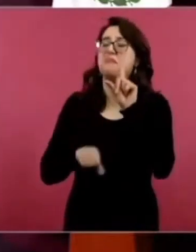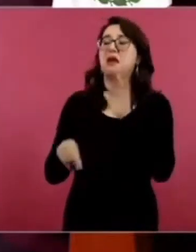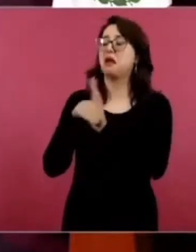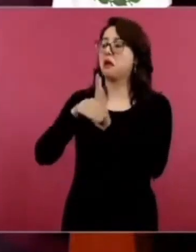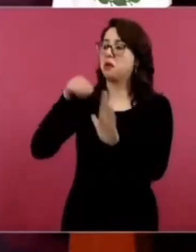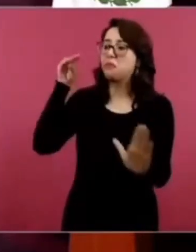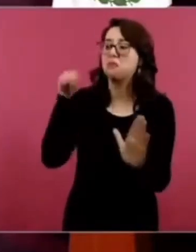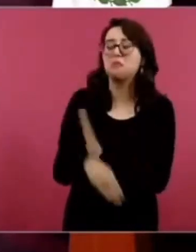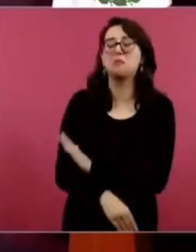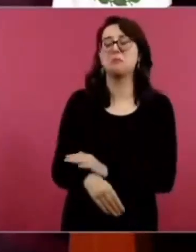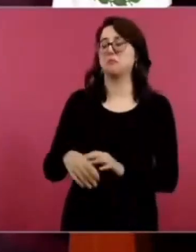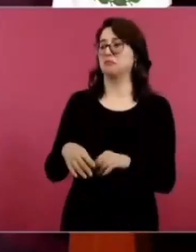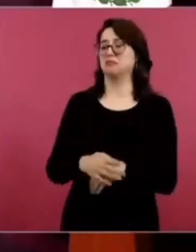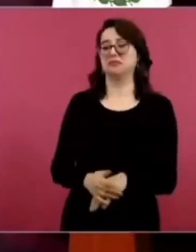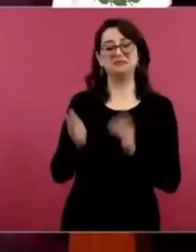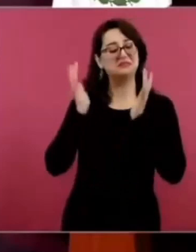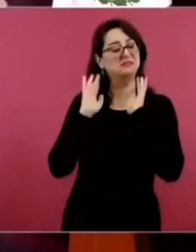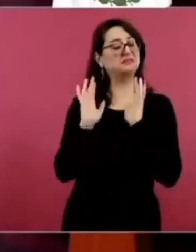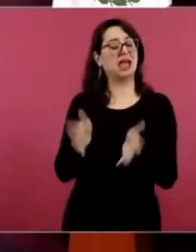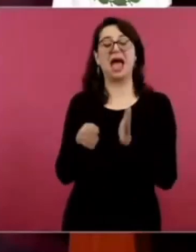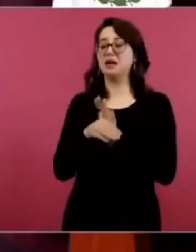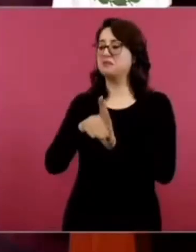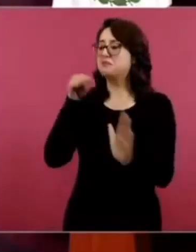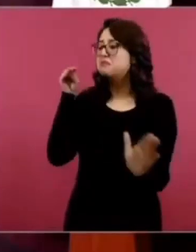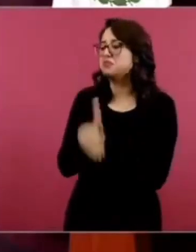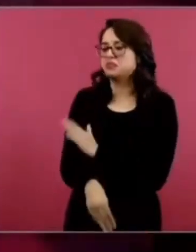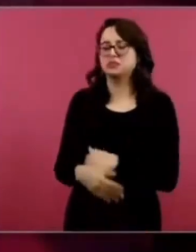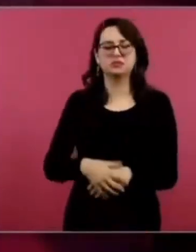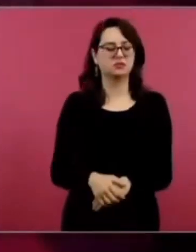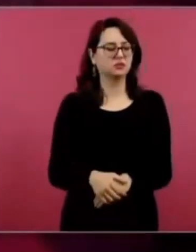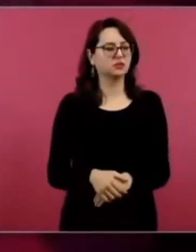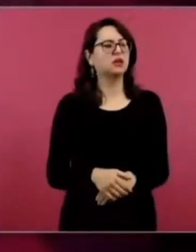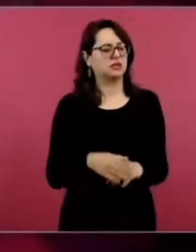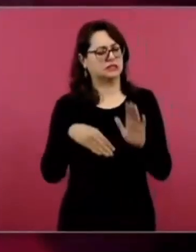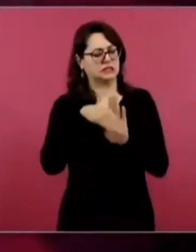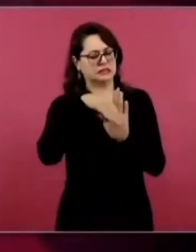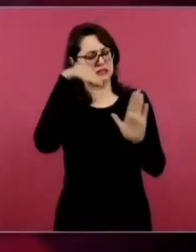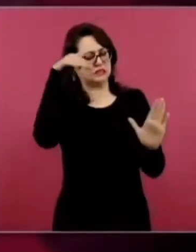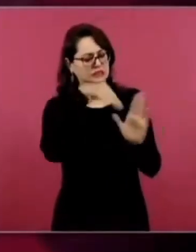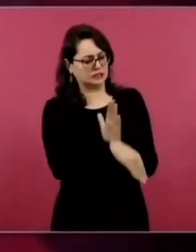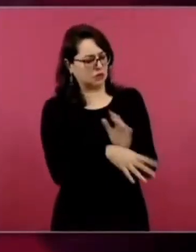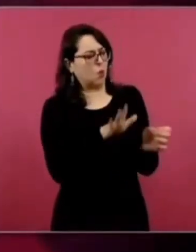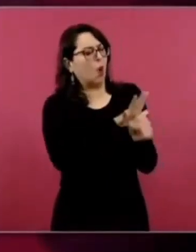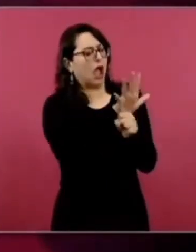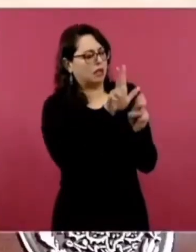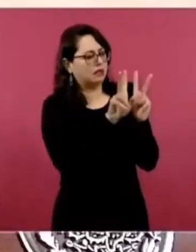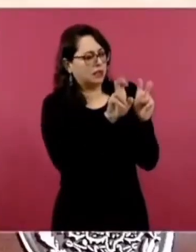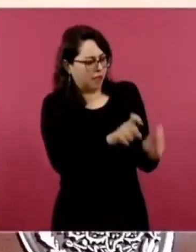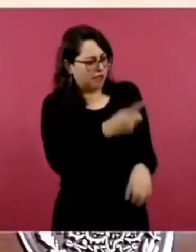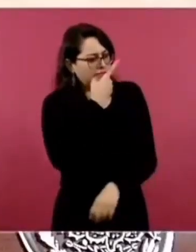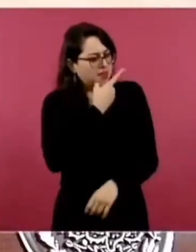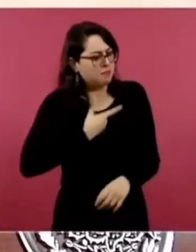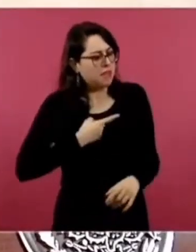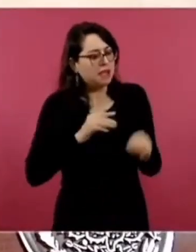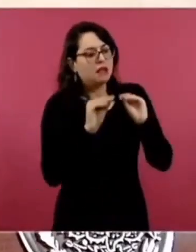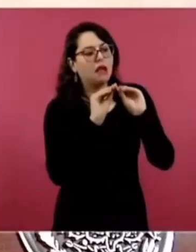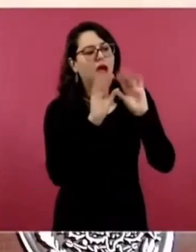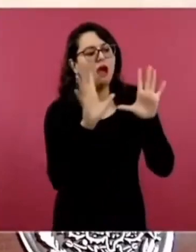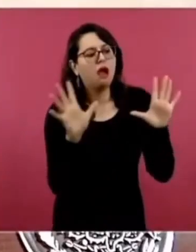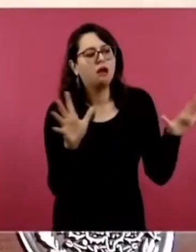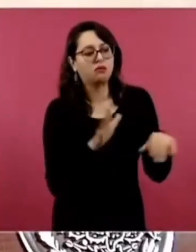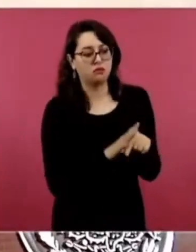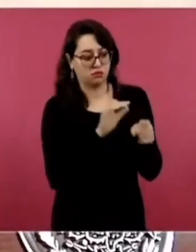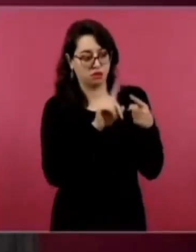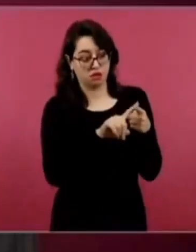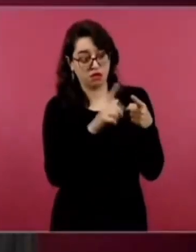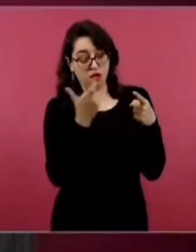A ver, ¿en qué se está destruyendo? ¿En lo económico? ¿Se está destruyendo?